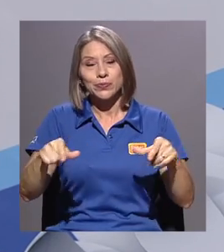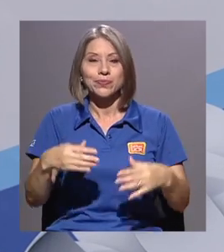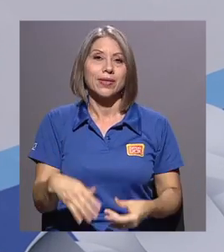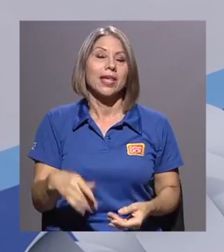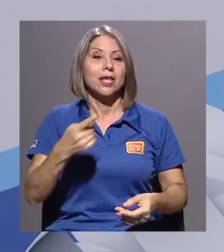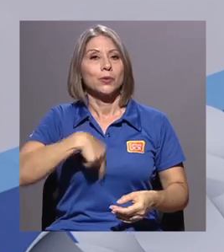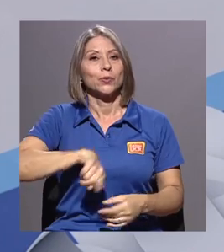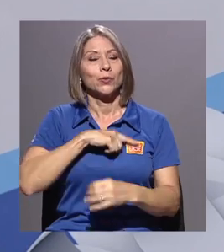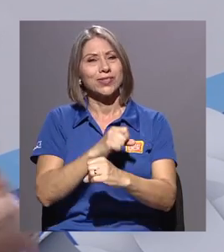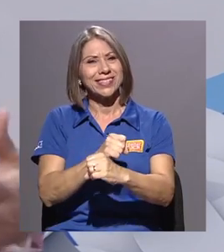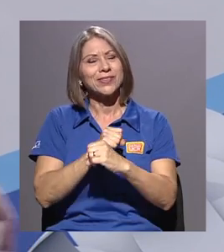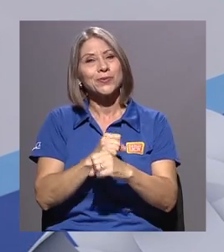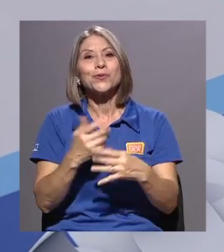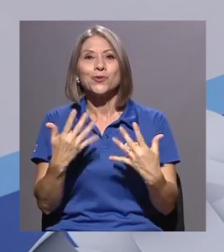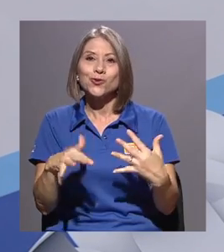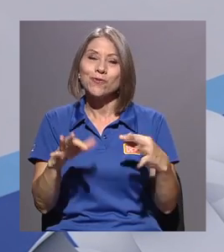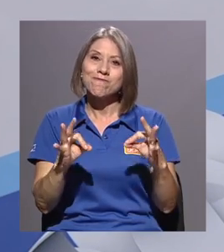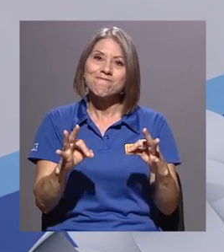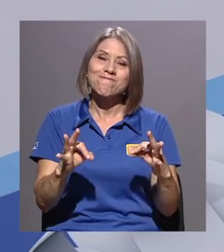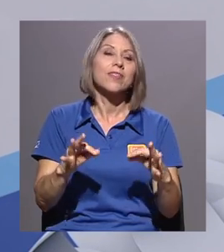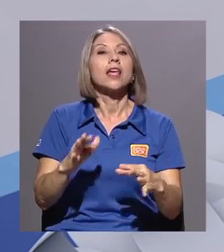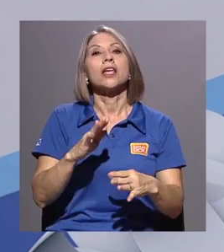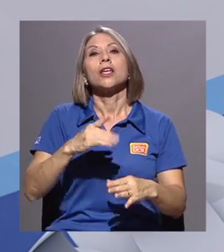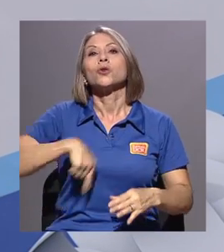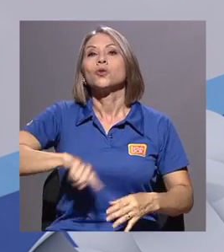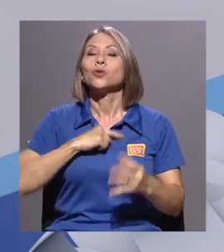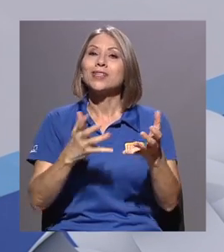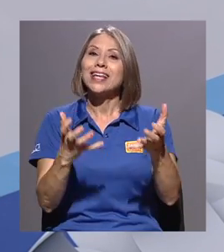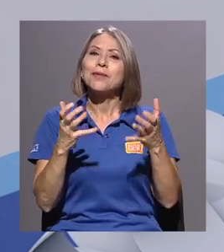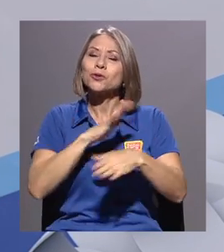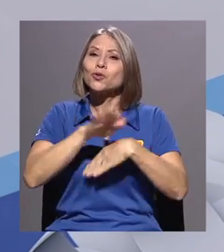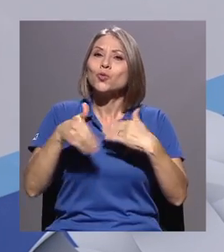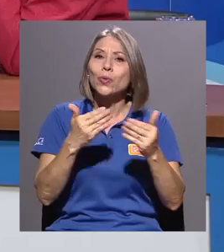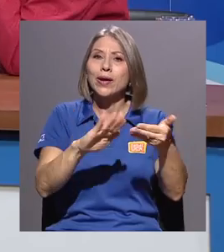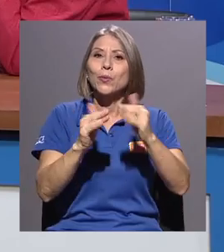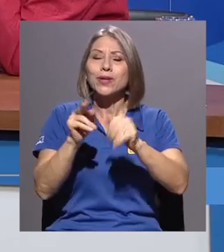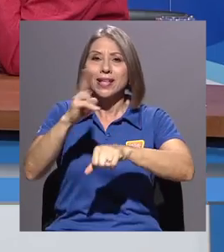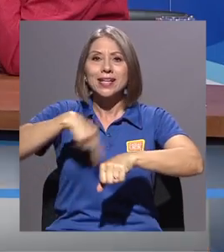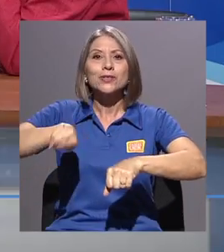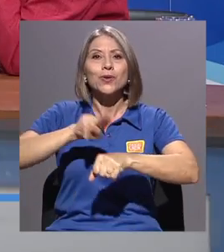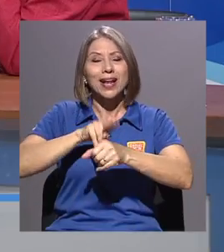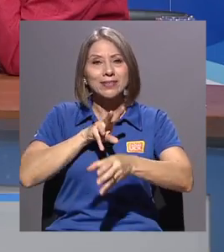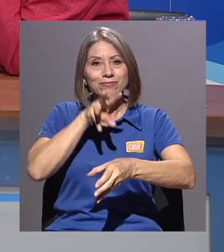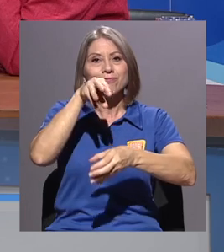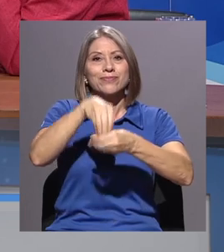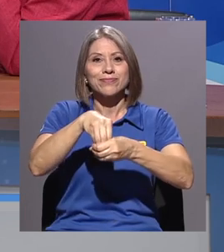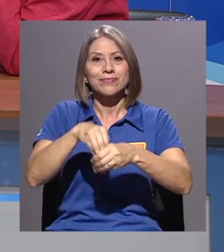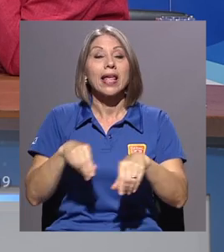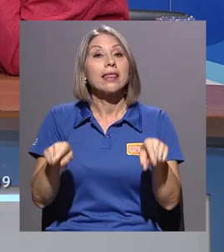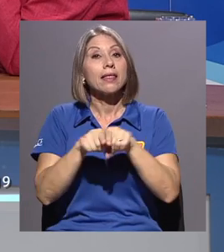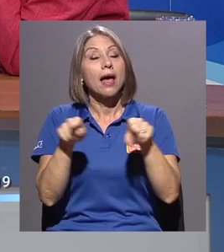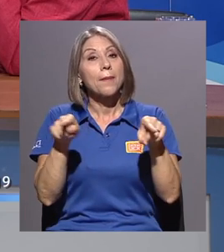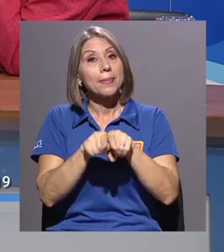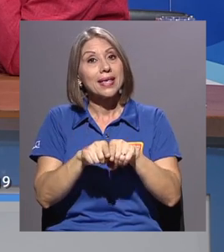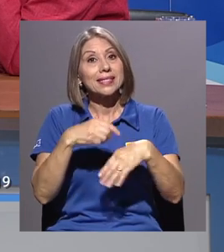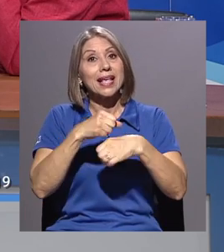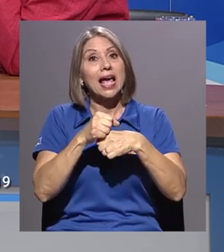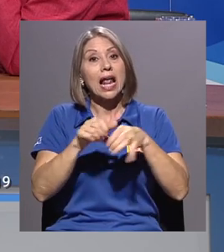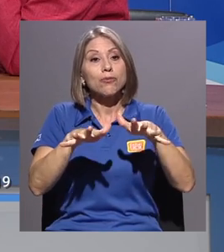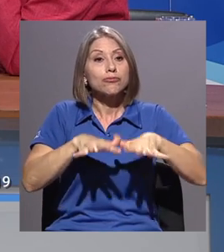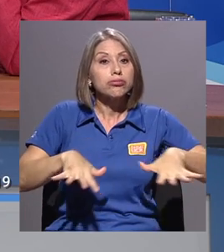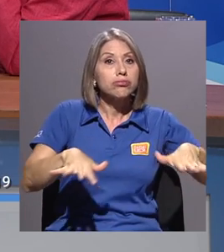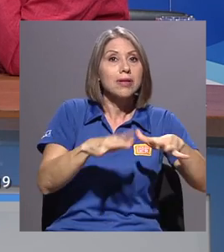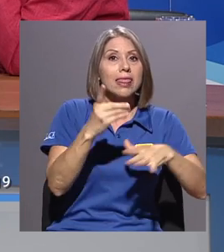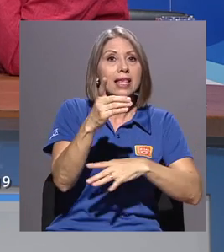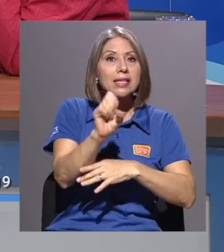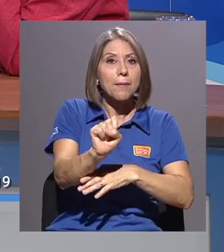estamos seguros, hemos querido que toda la comunidad nacional se involucre. Tendremos también locaciones en Desamparados,